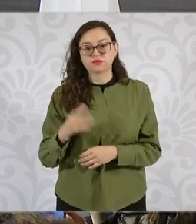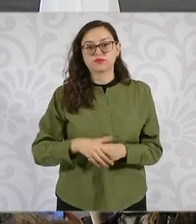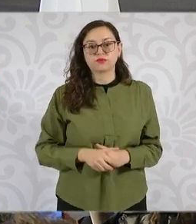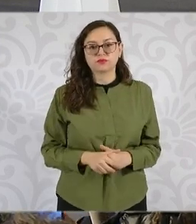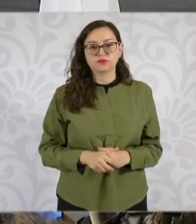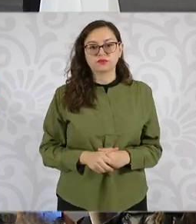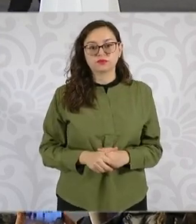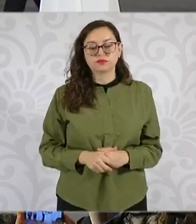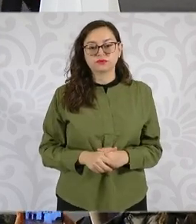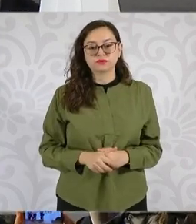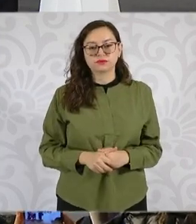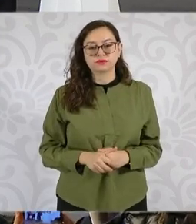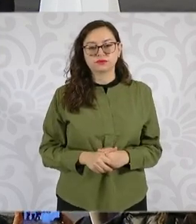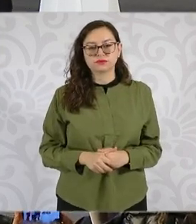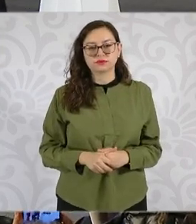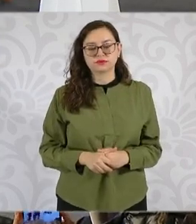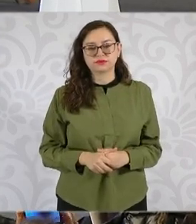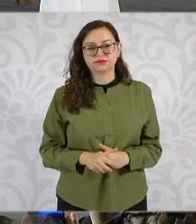me permite.